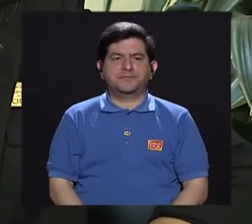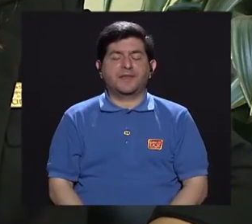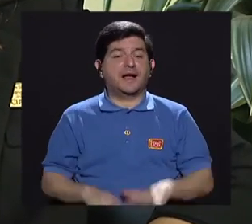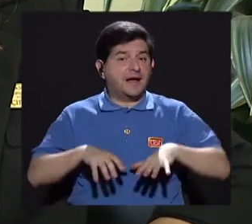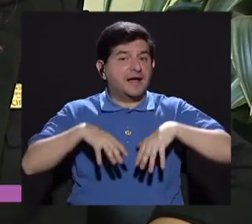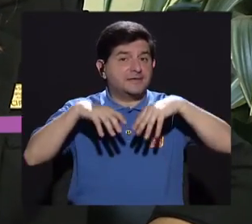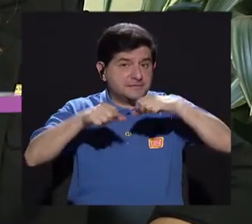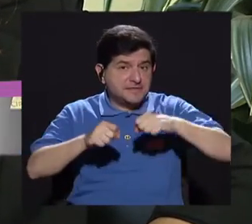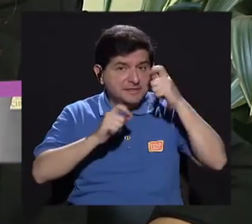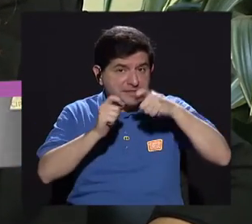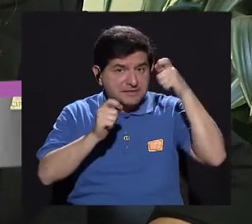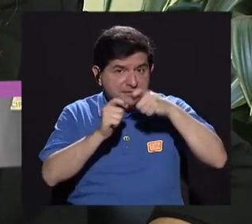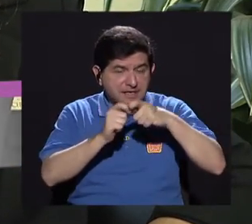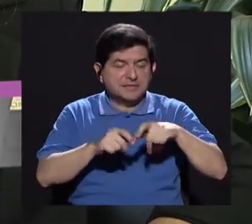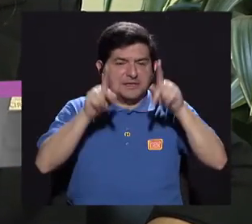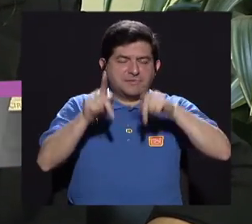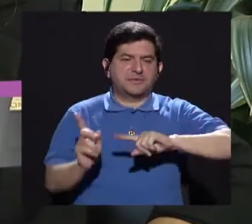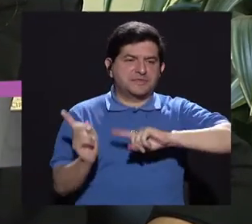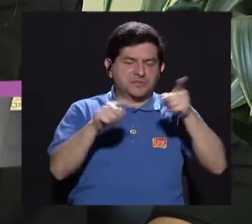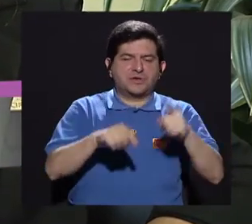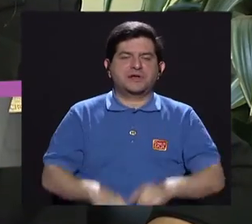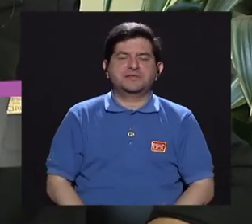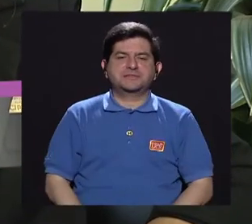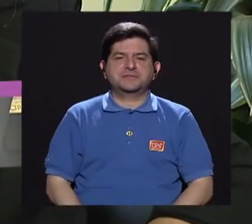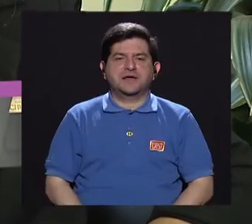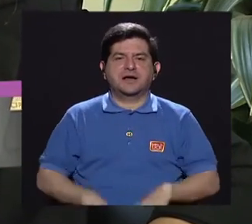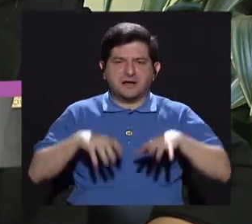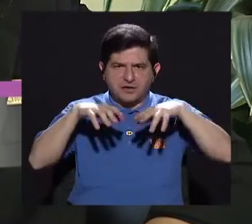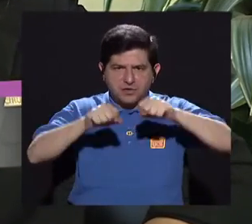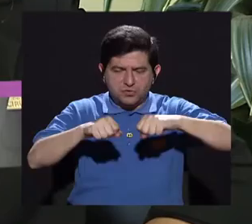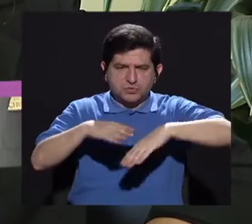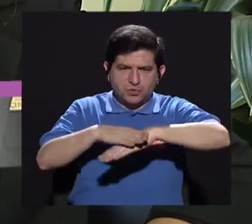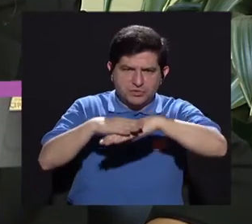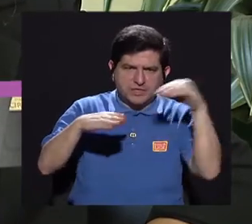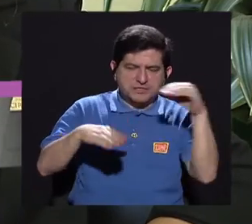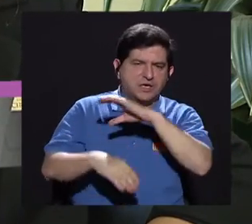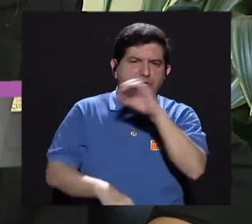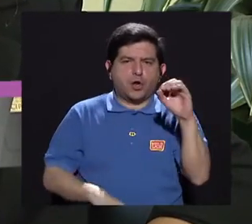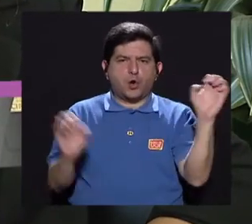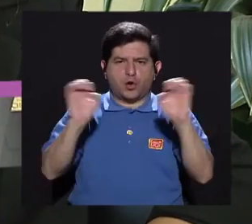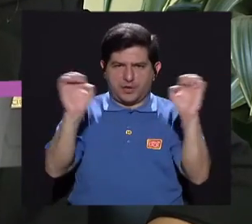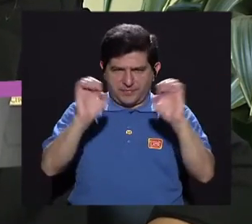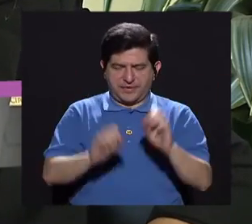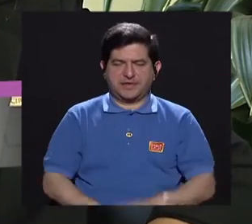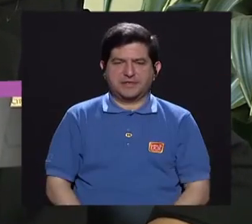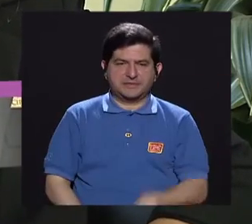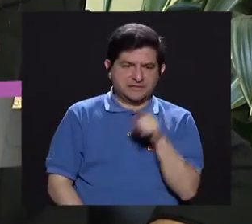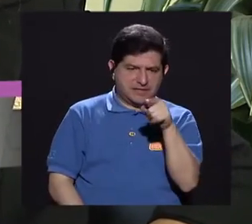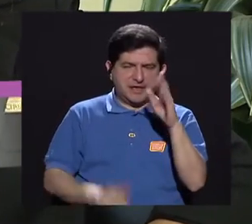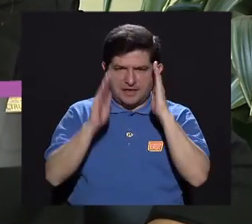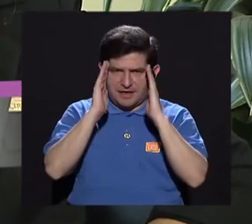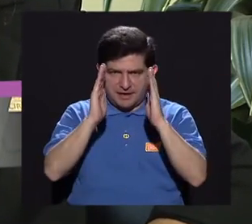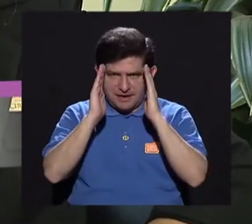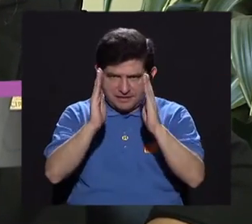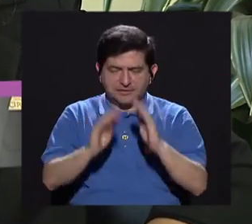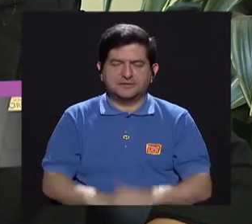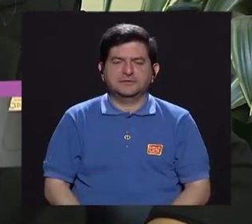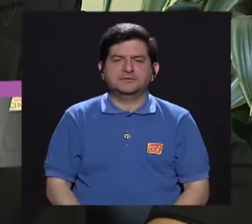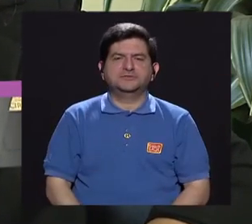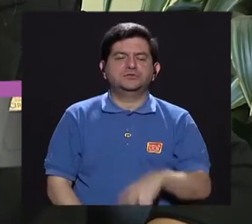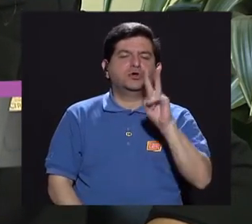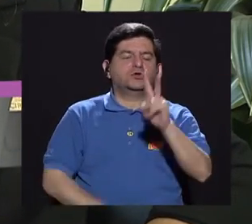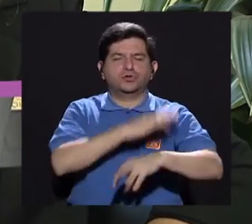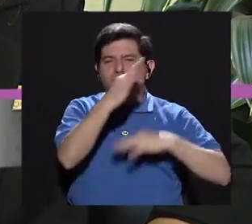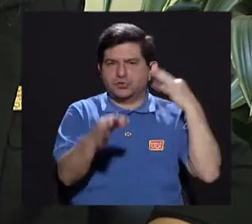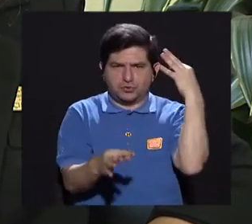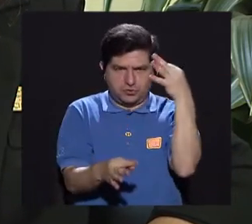citas, los pacientes se dirigen a la consulta externa o a la consulta de emergencias. En la consulta externa manejamos